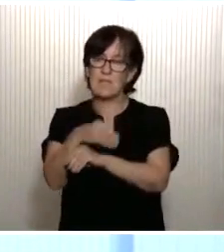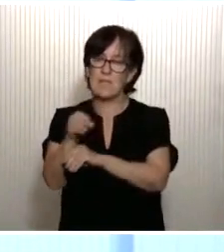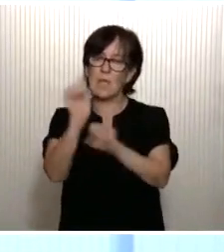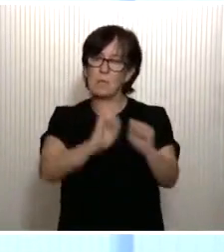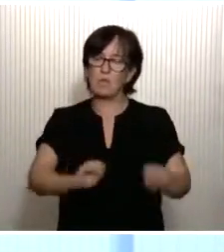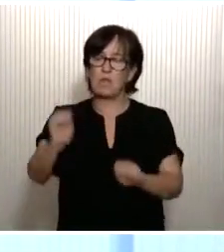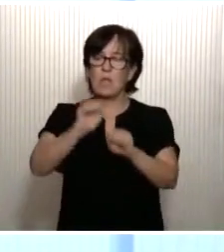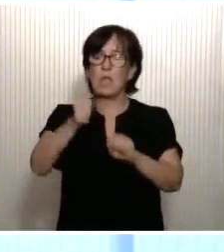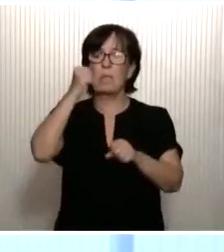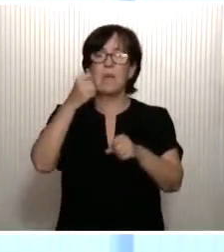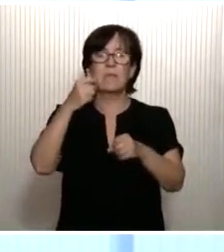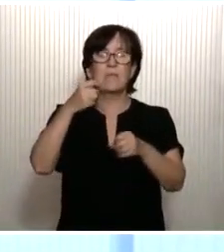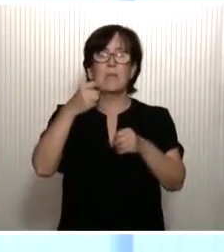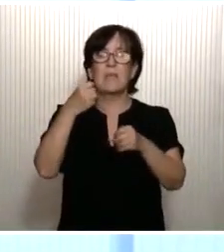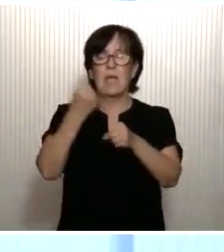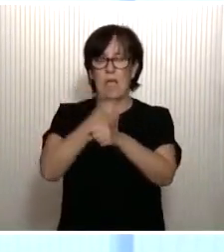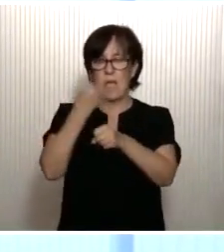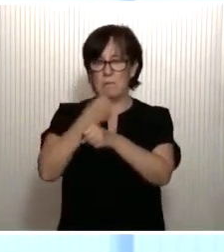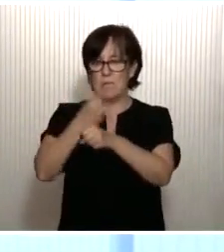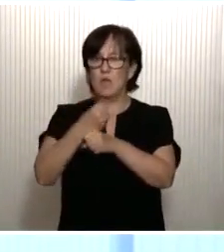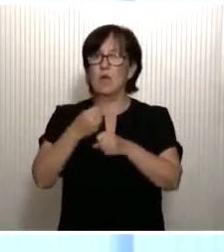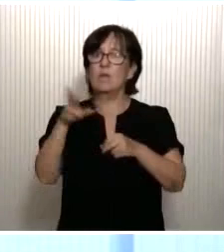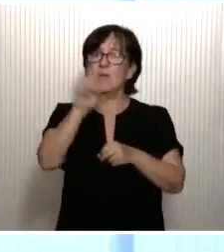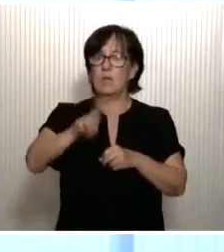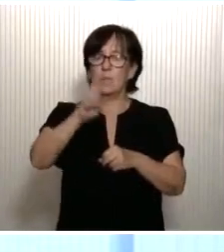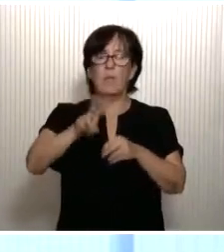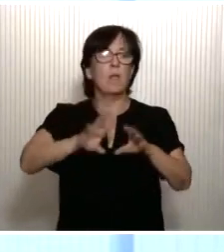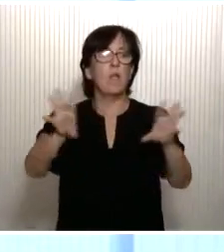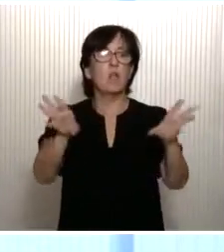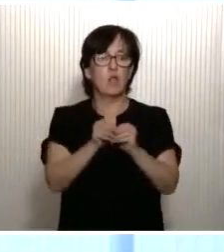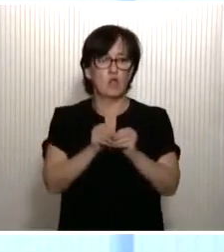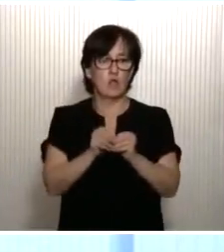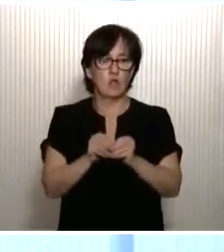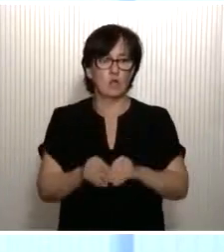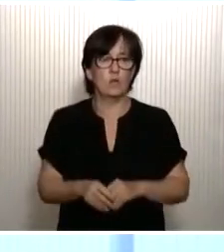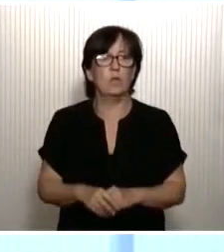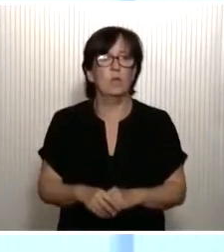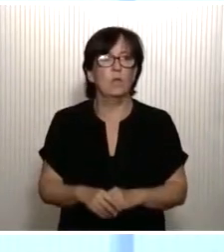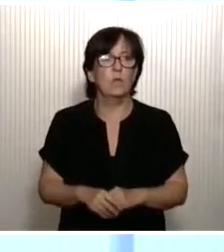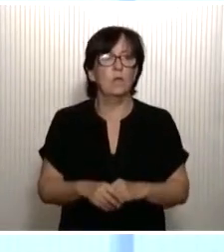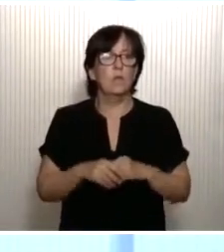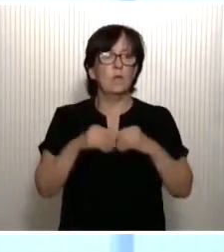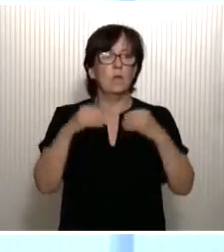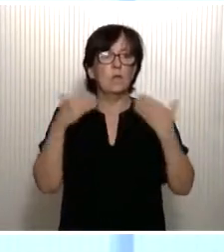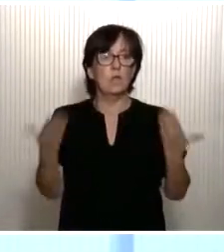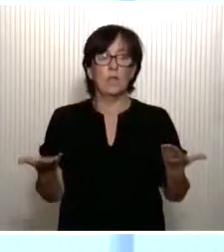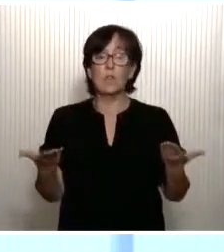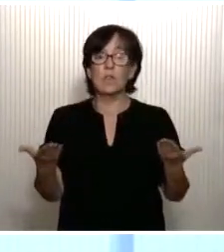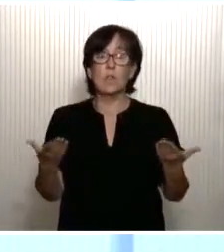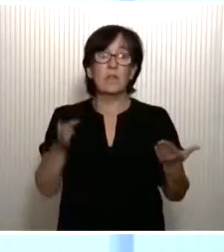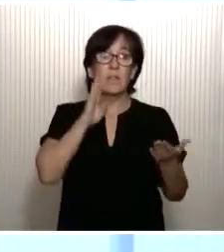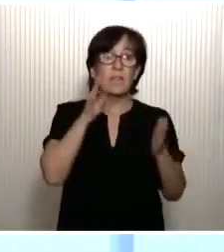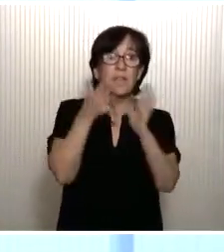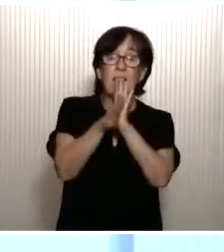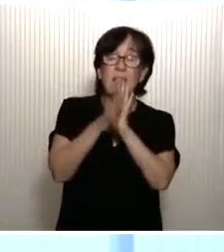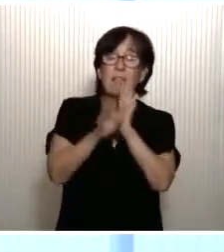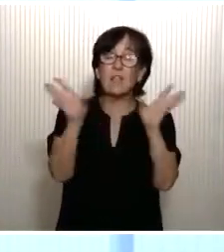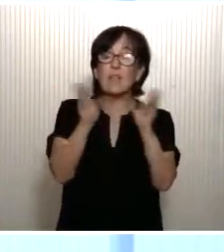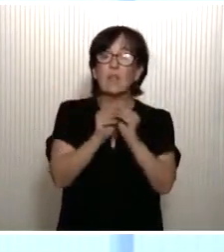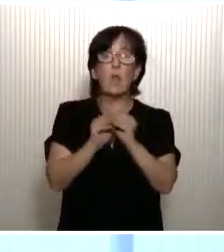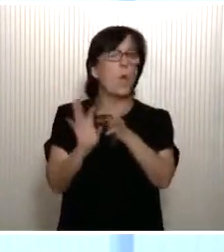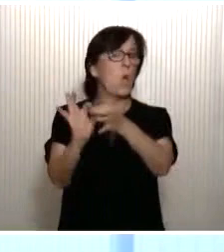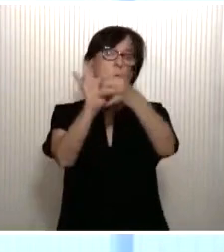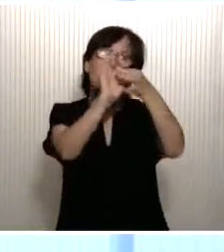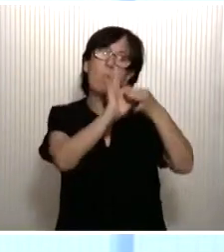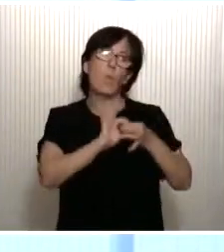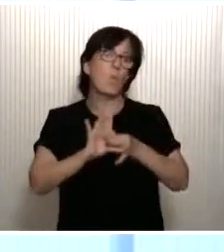empleos recuperaremos y crearemos. En definitiva, ¿cuál es la síntesis de todo esto? Unidad.